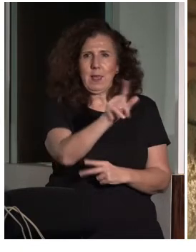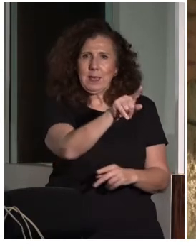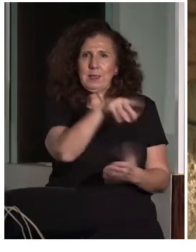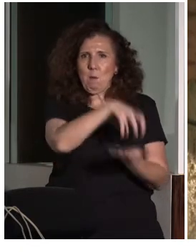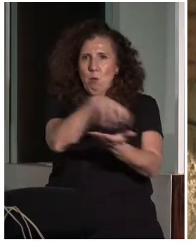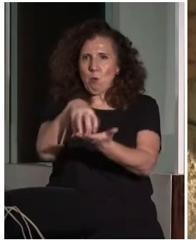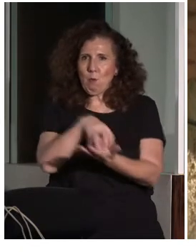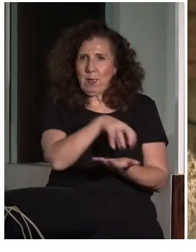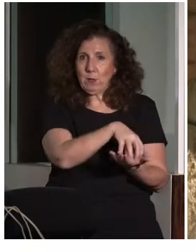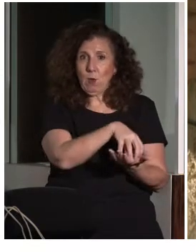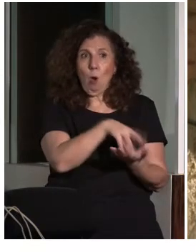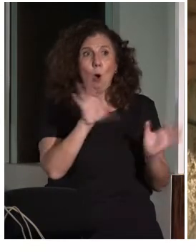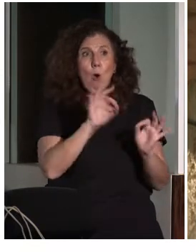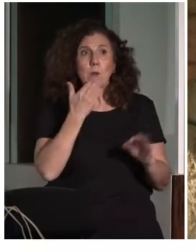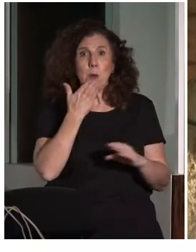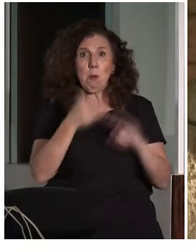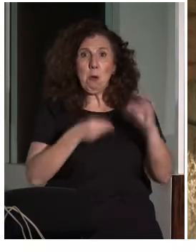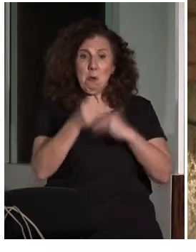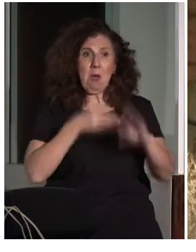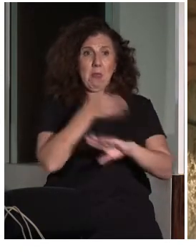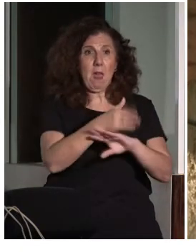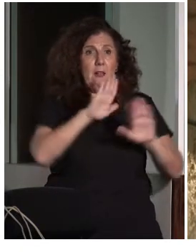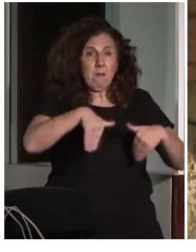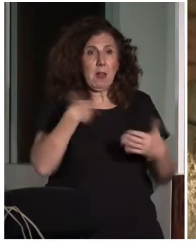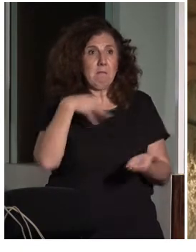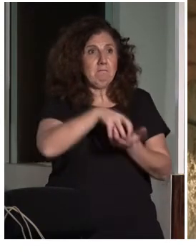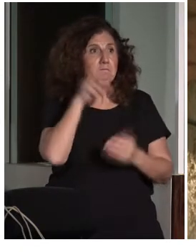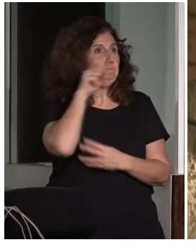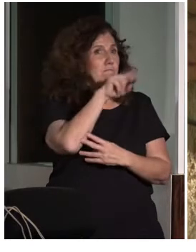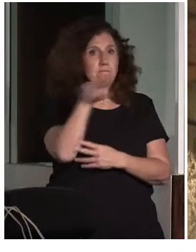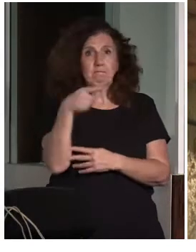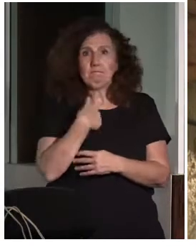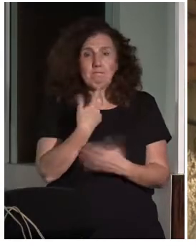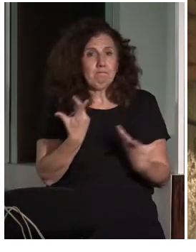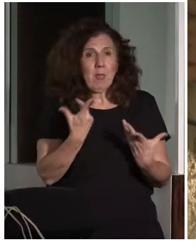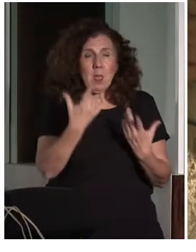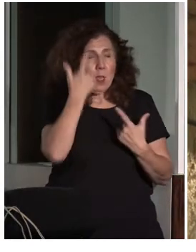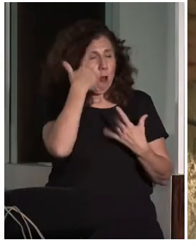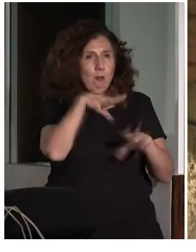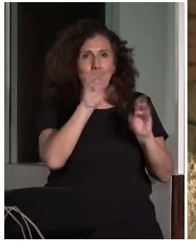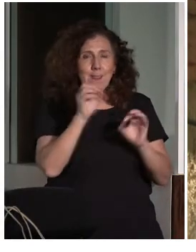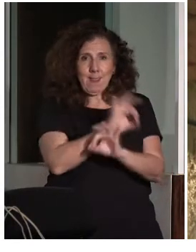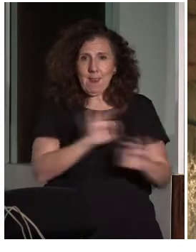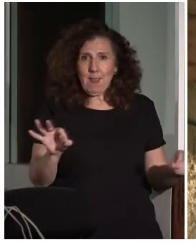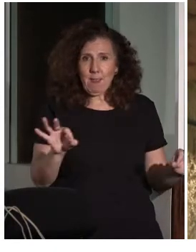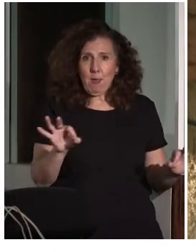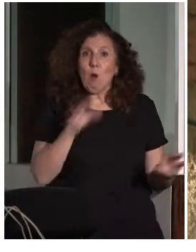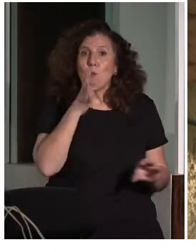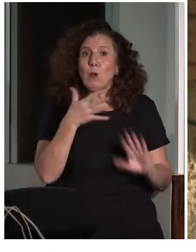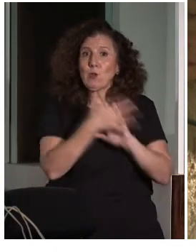van a estar totalmente descontextualizados. Por lo tanto, ya que estamos hablando de medidas, una medida que desde muchas de